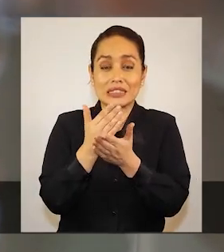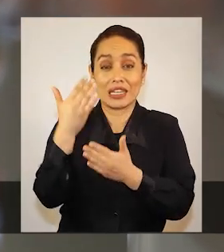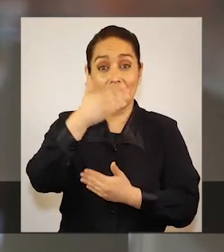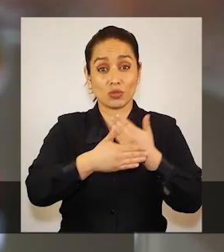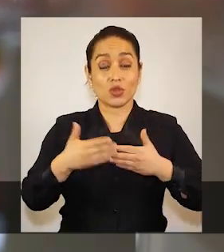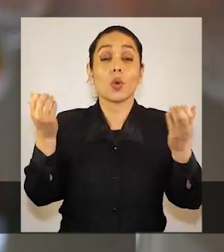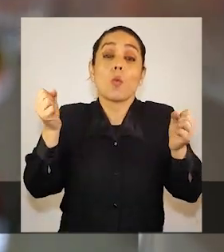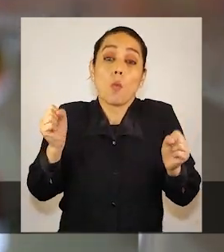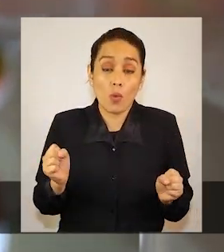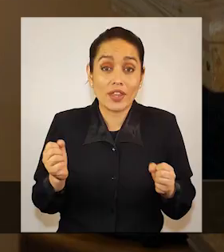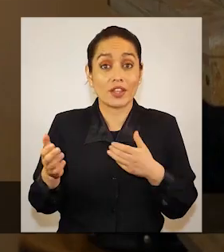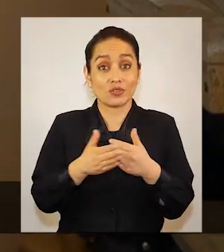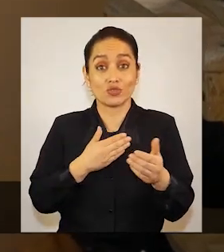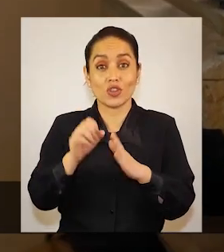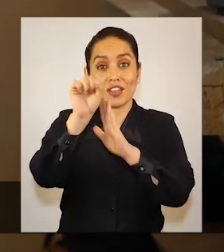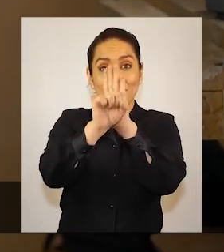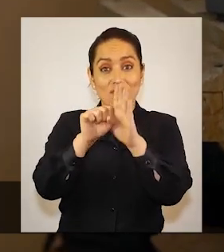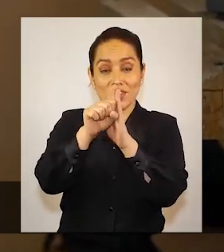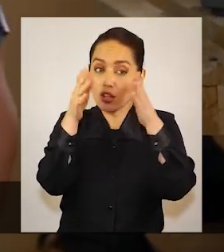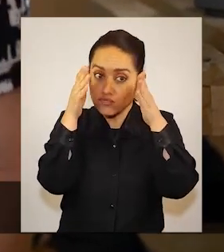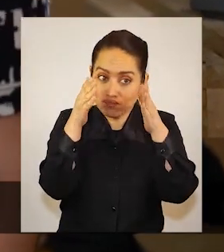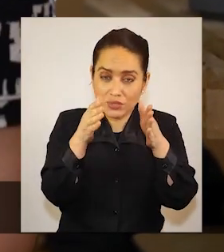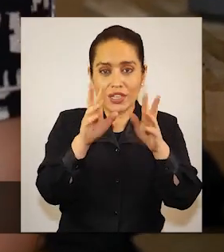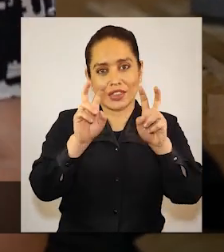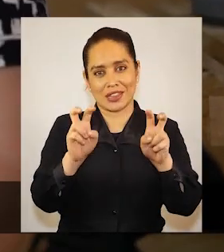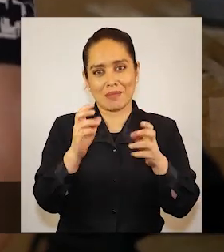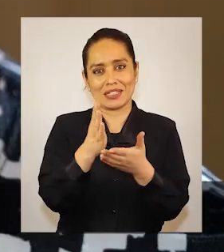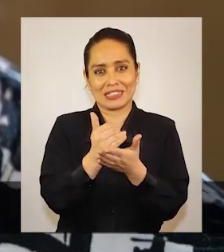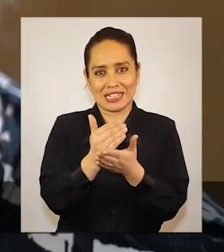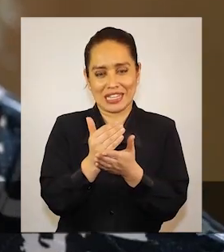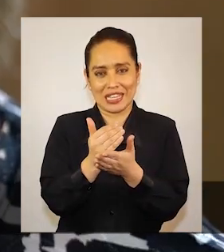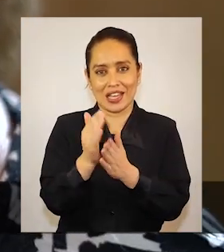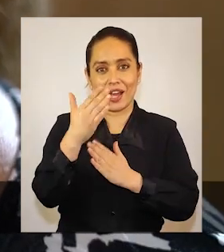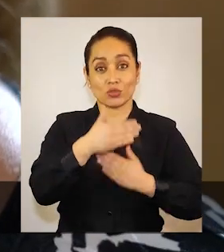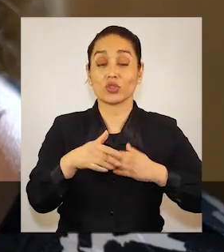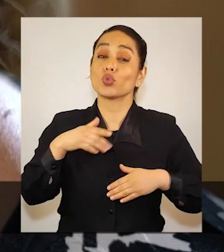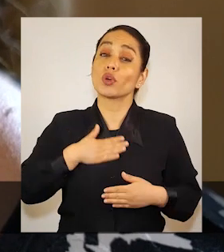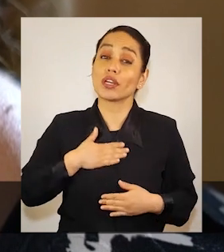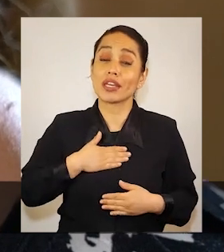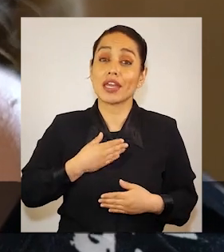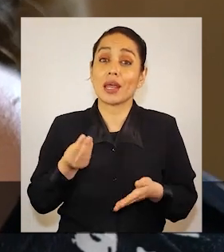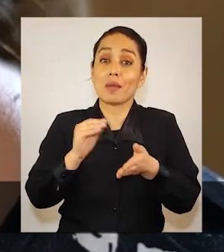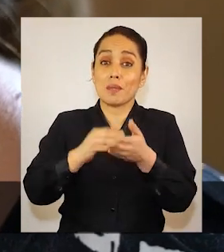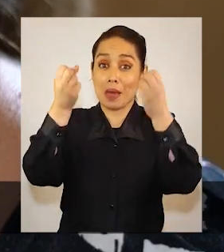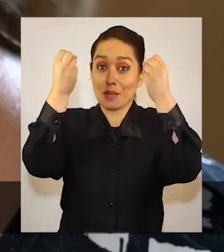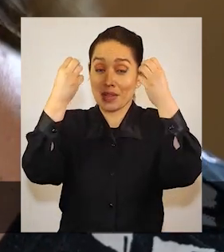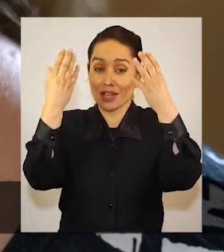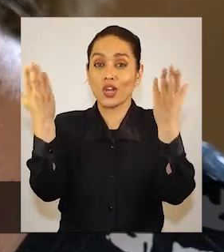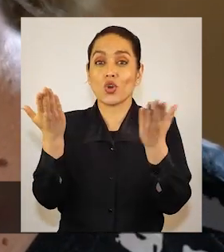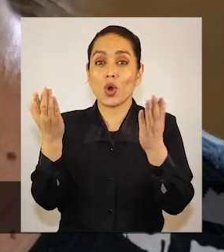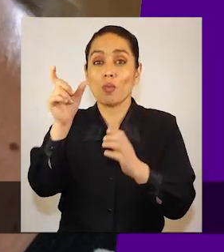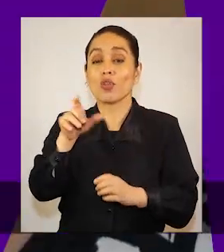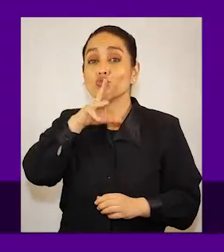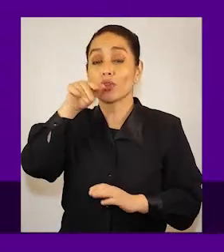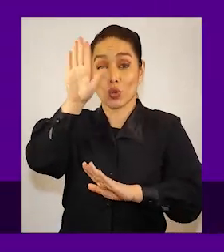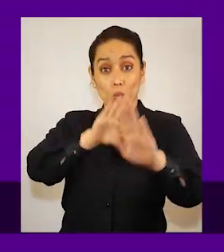puedes visitar nuestra cápsula destinada para ello. ¿Quieres aprender más acerca de cómo cuidar a una persona